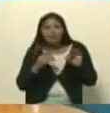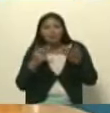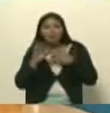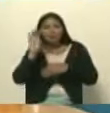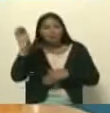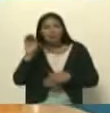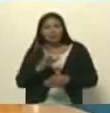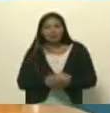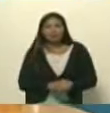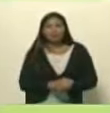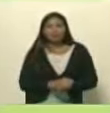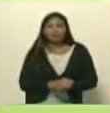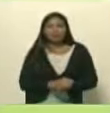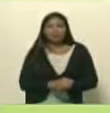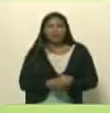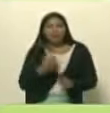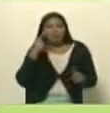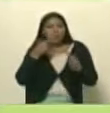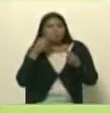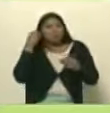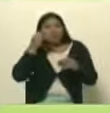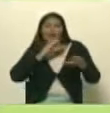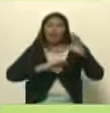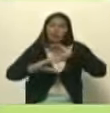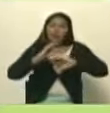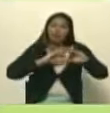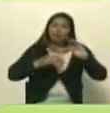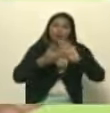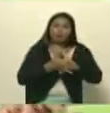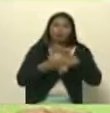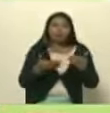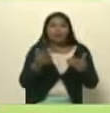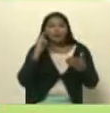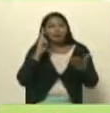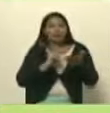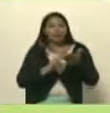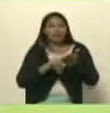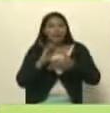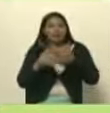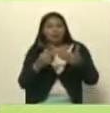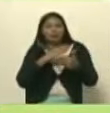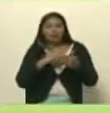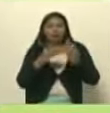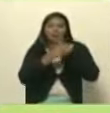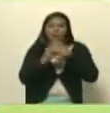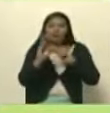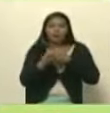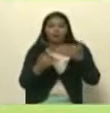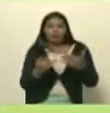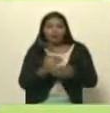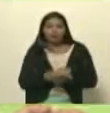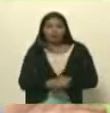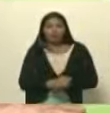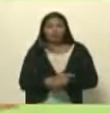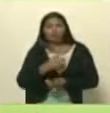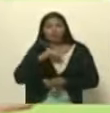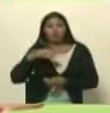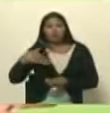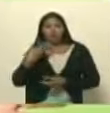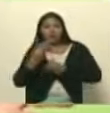ningún país esta noción de que la comunicación es verdaderamente democrática y que puede